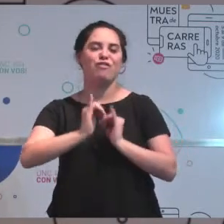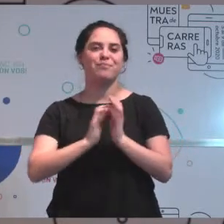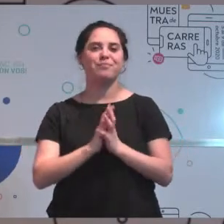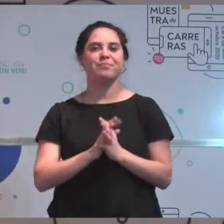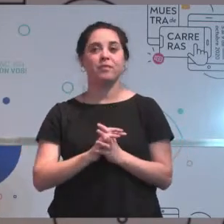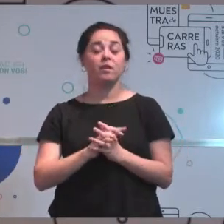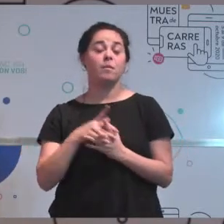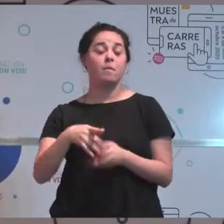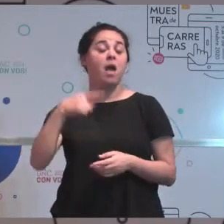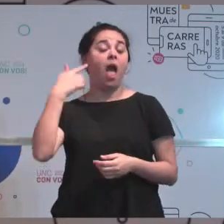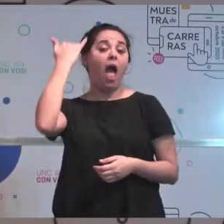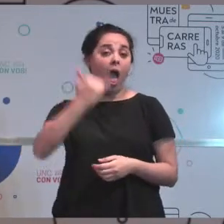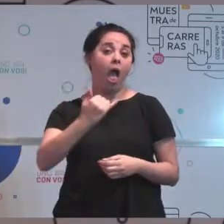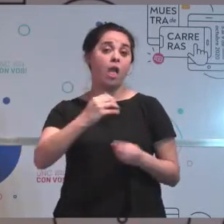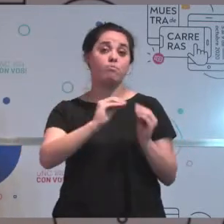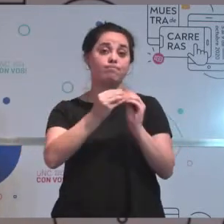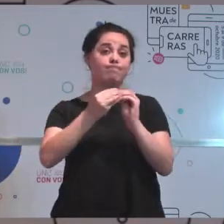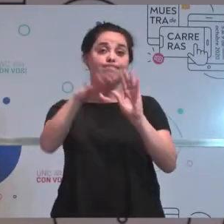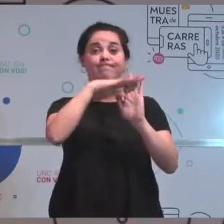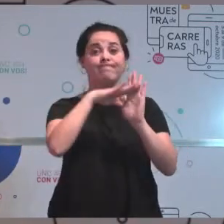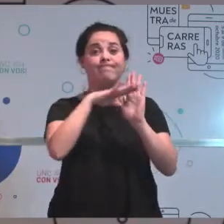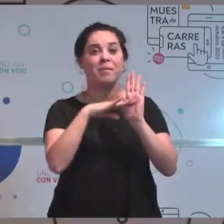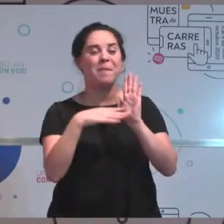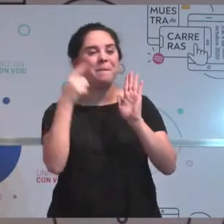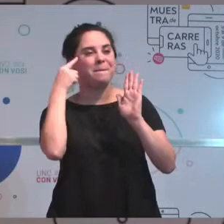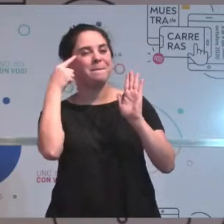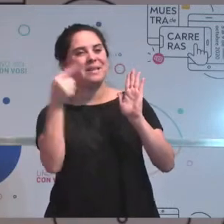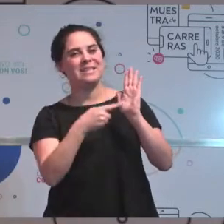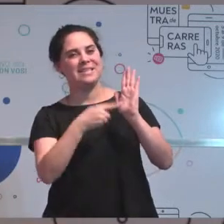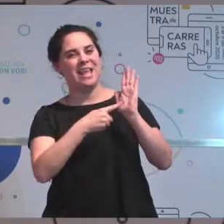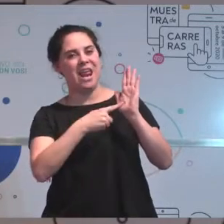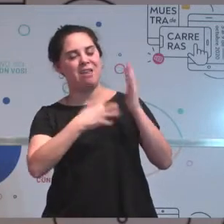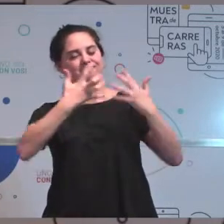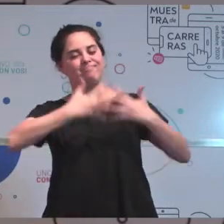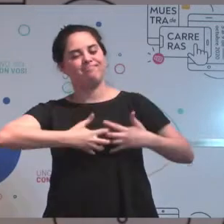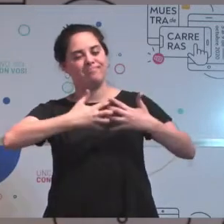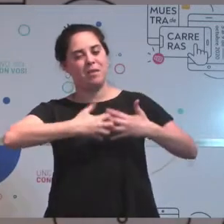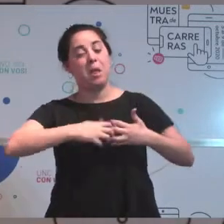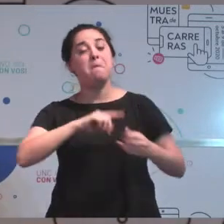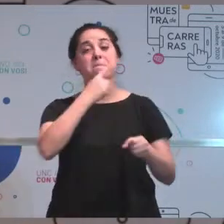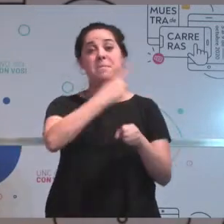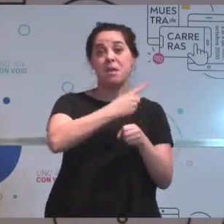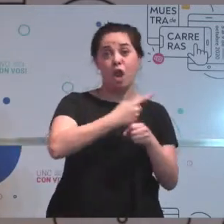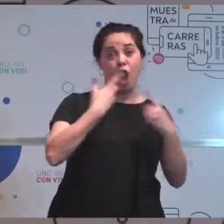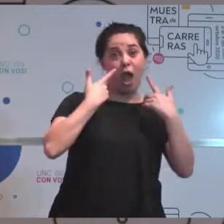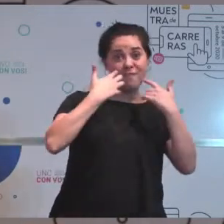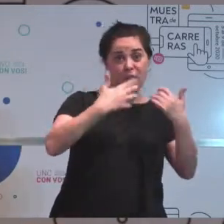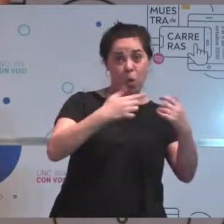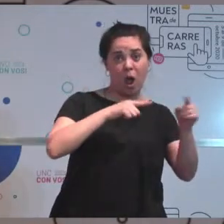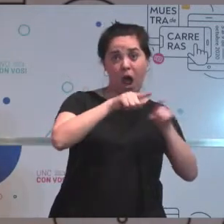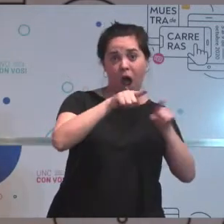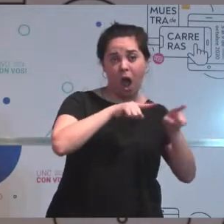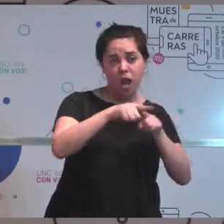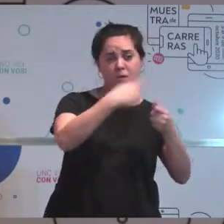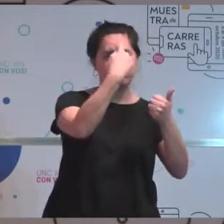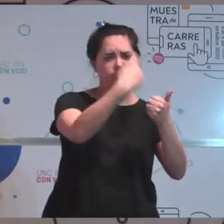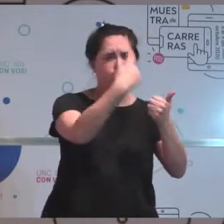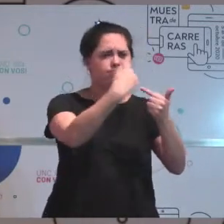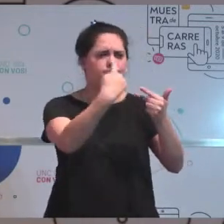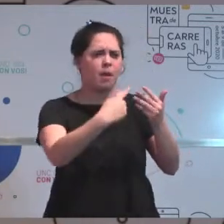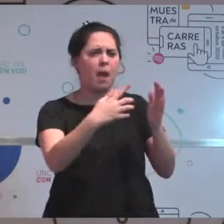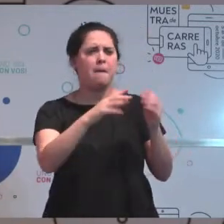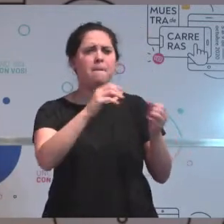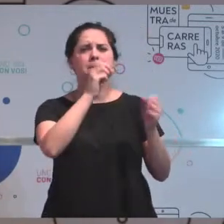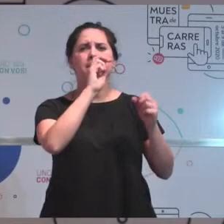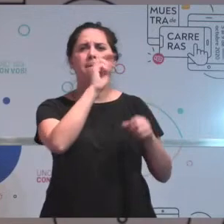repensar. Esto que tiene que ver con primero averiguar, indagar de las carreras, ver los planes de estudio,